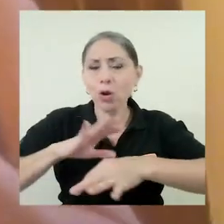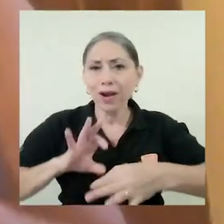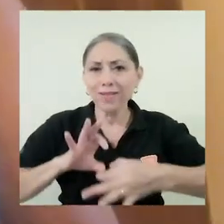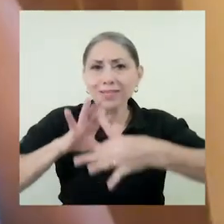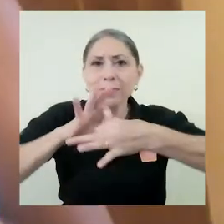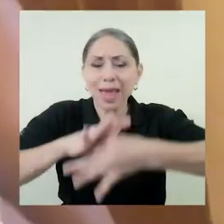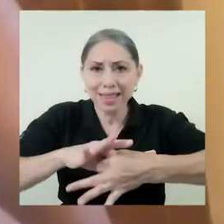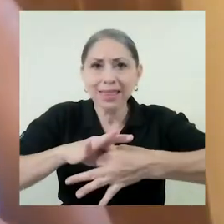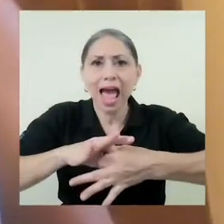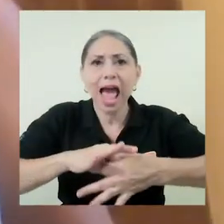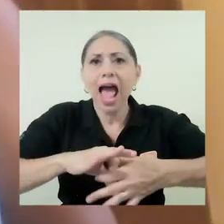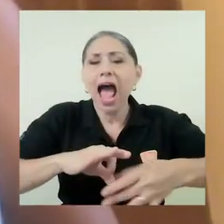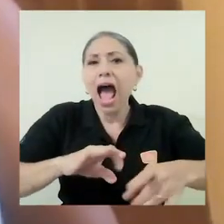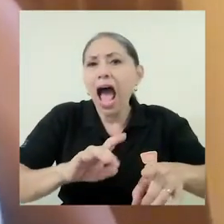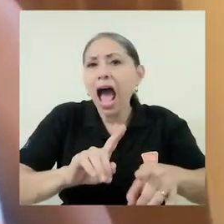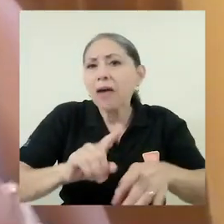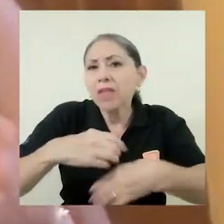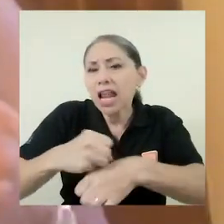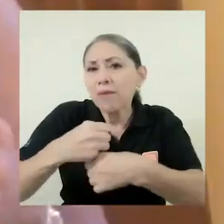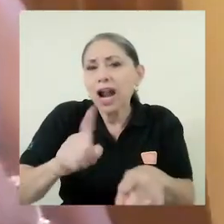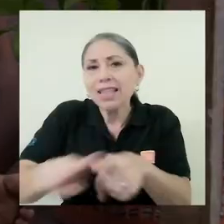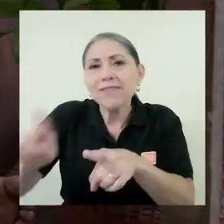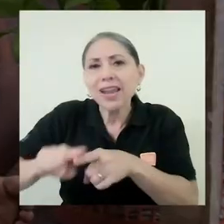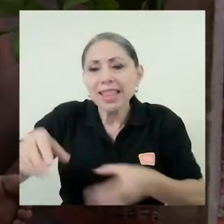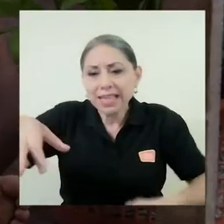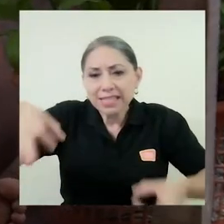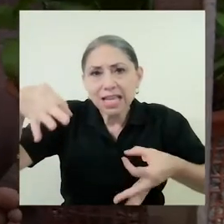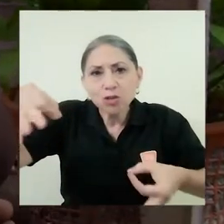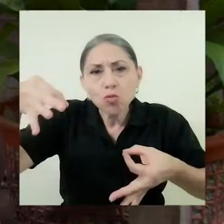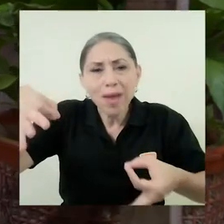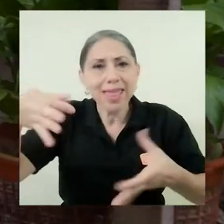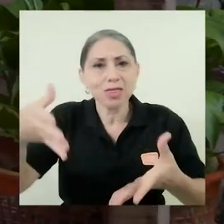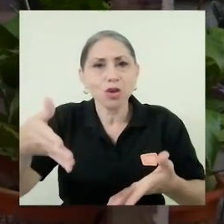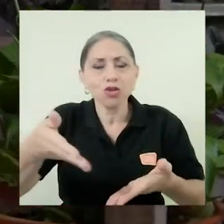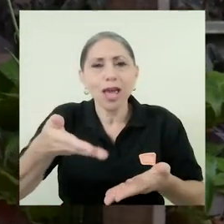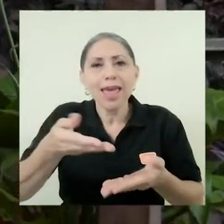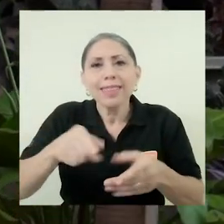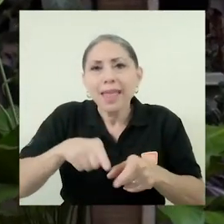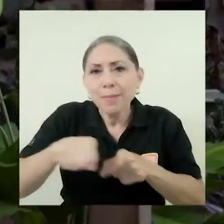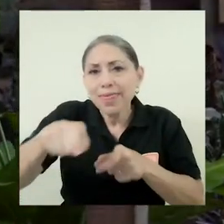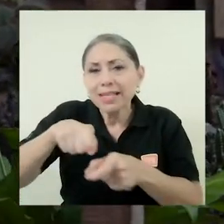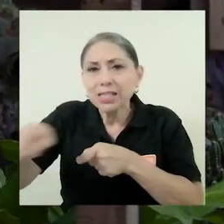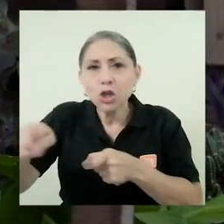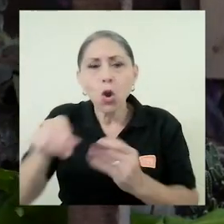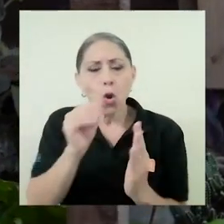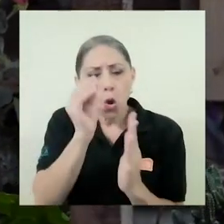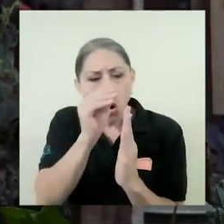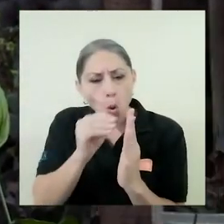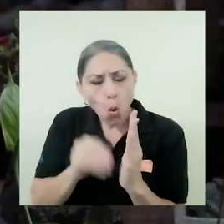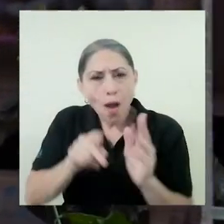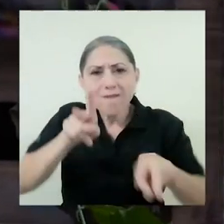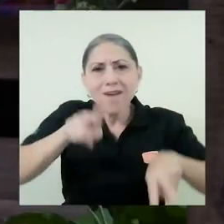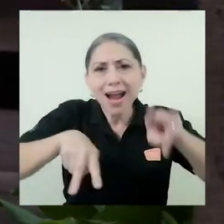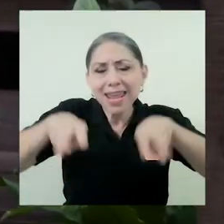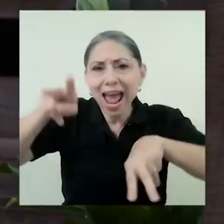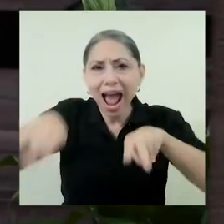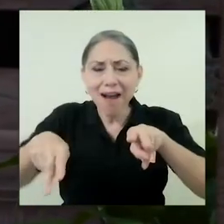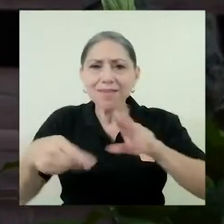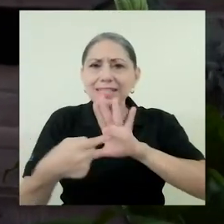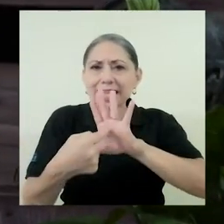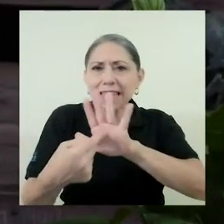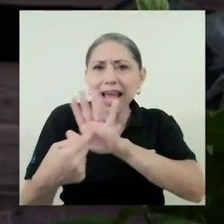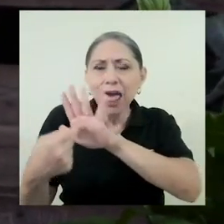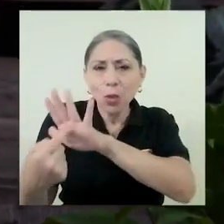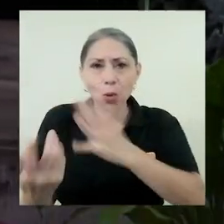respecta a la construcción de los instrumentos de medición, lo que respecta a la construcción de los indicadores de las variables que estábamos